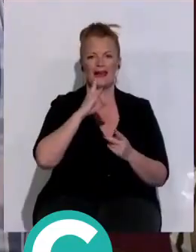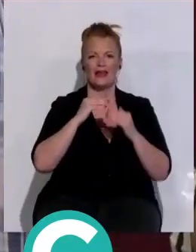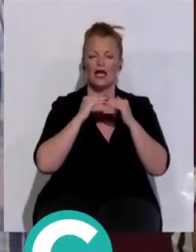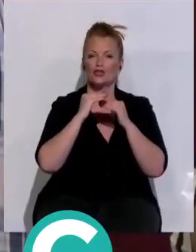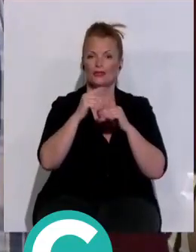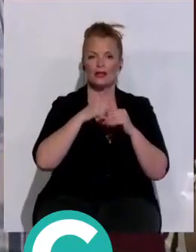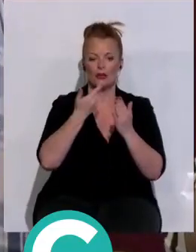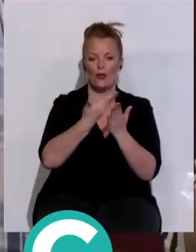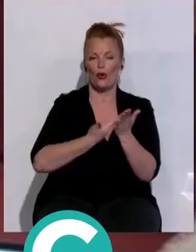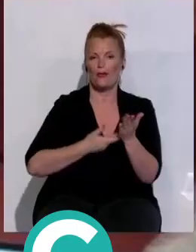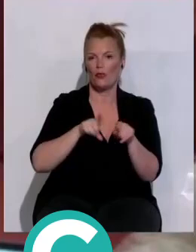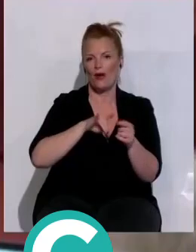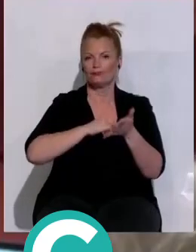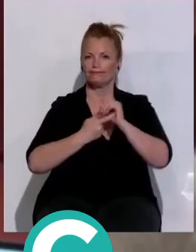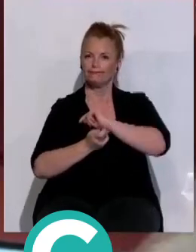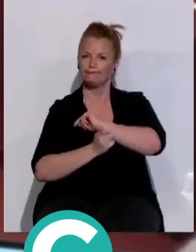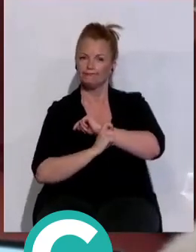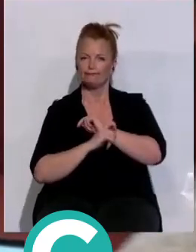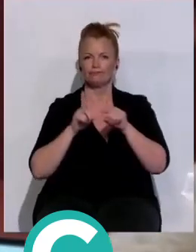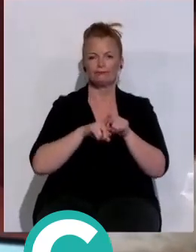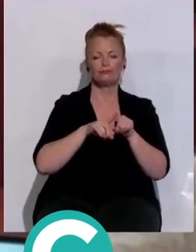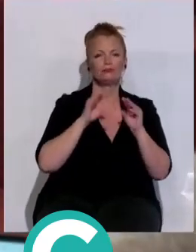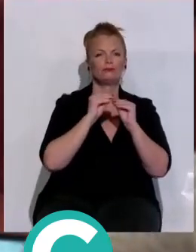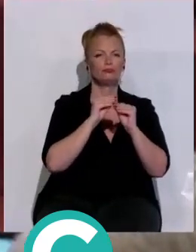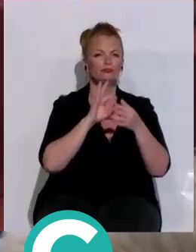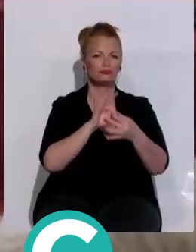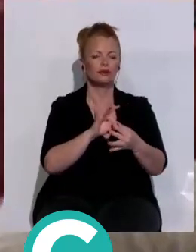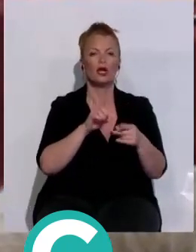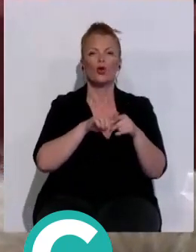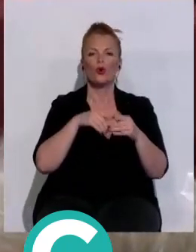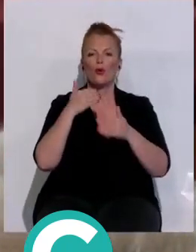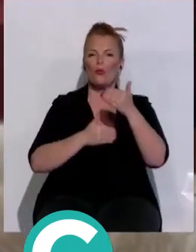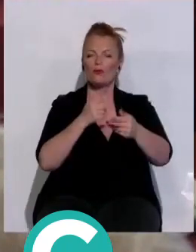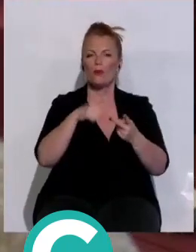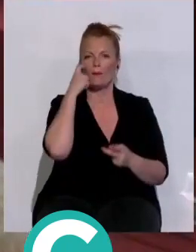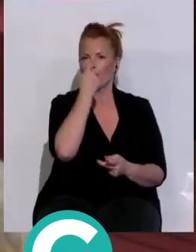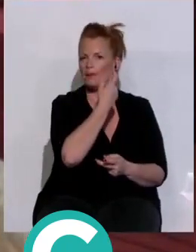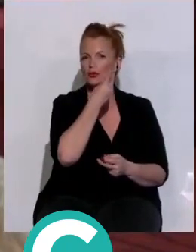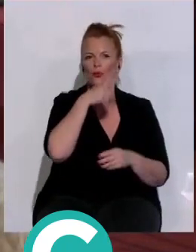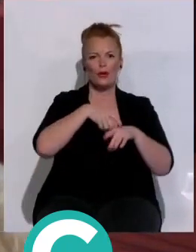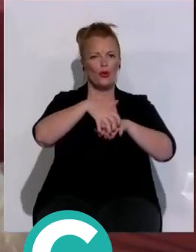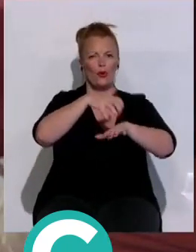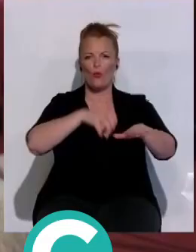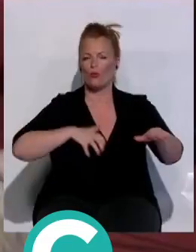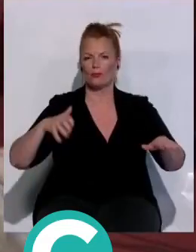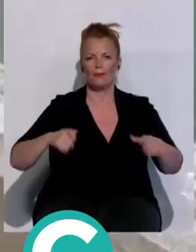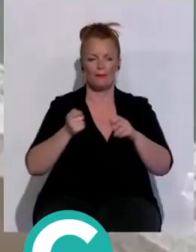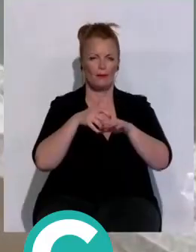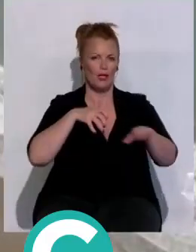Este documento estratégico, conocido bajo el acrónimo de Paces, ha salido adelante con el visto bueno unánime de toda la corporación municipal.